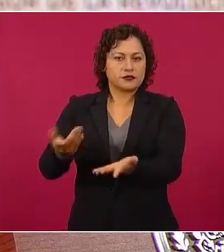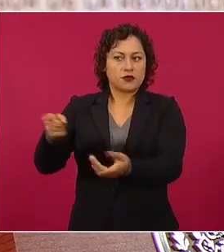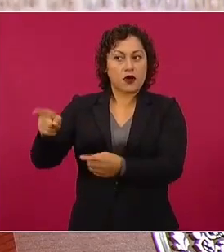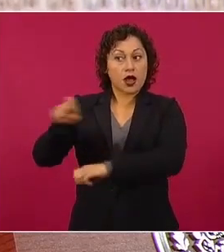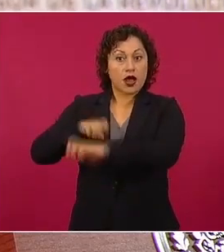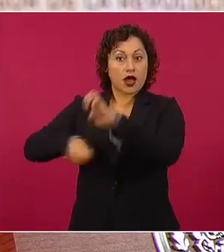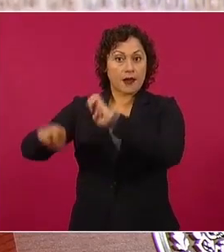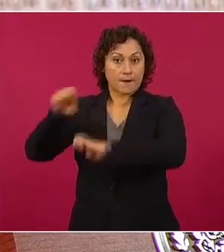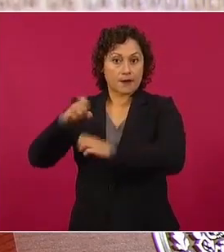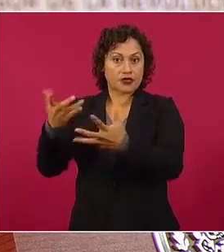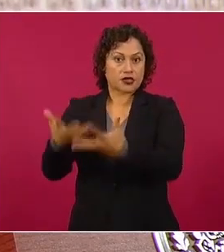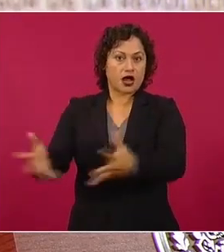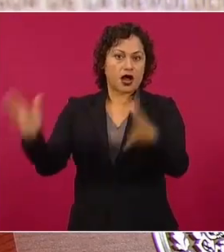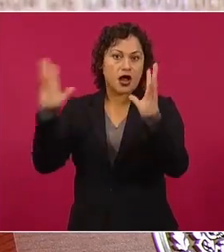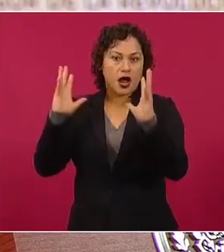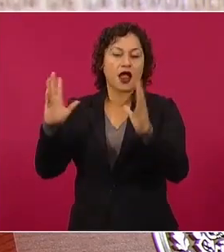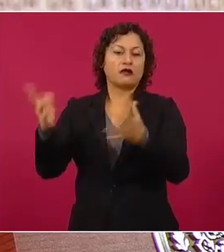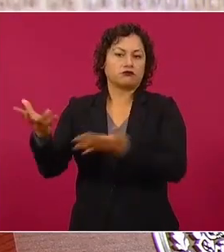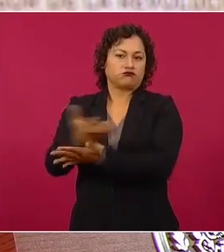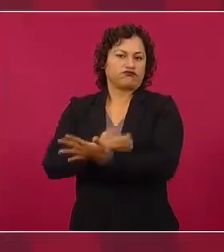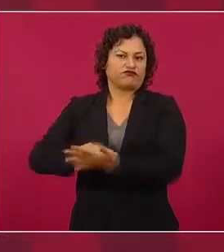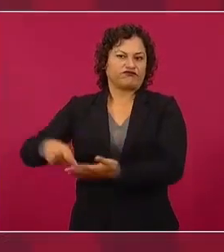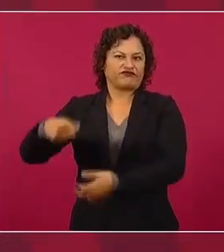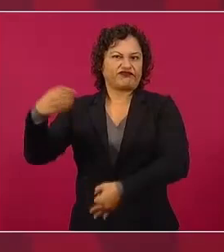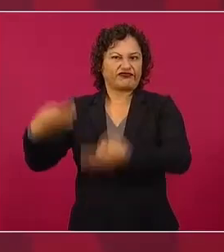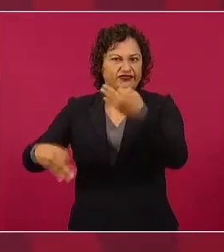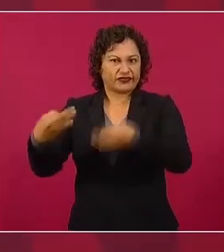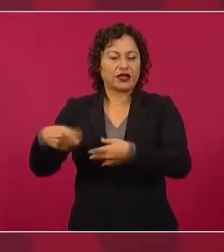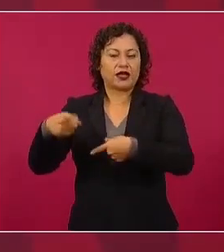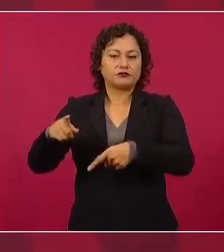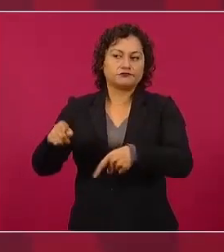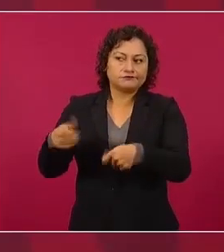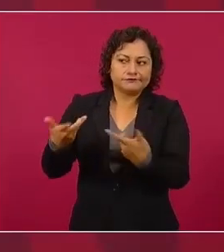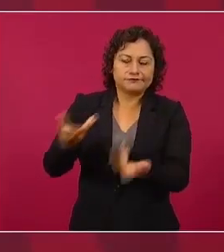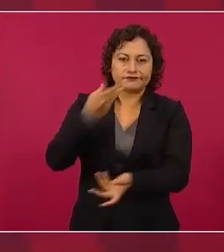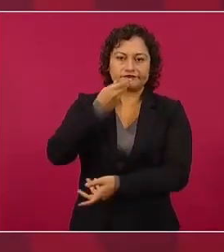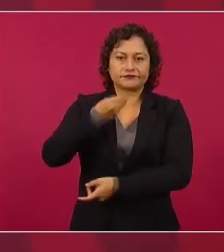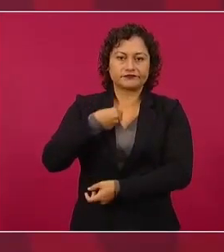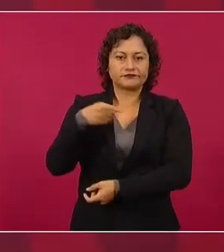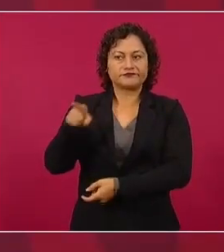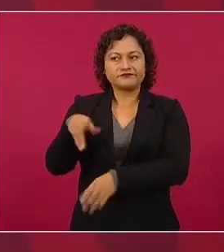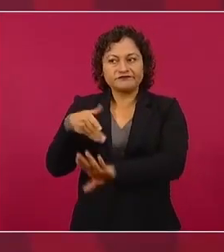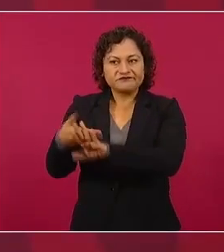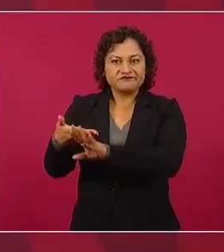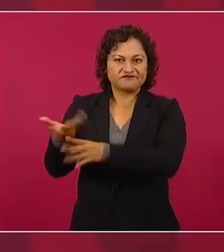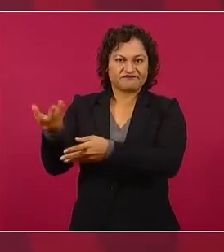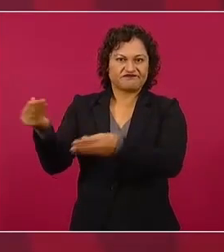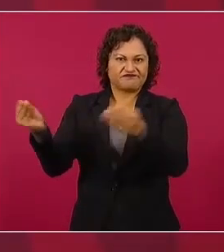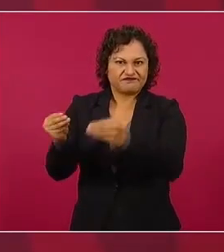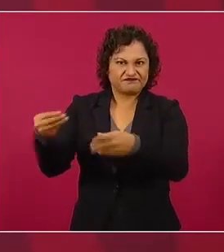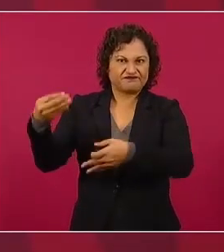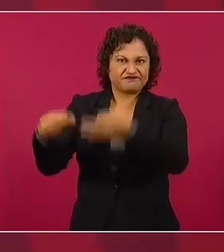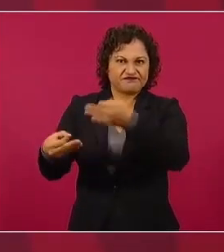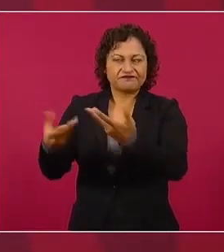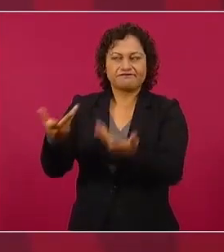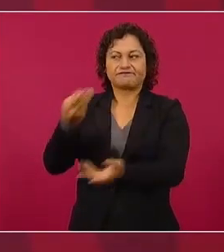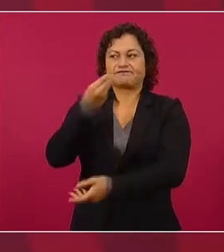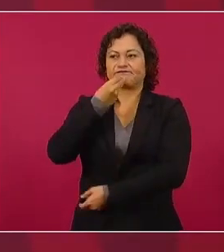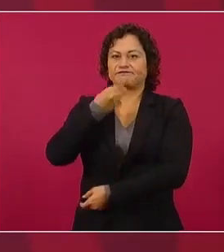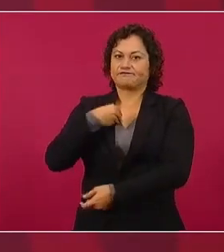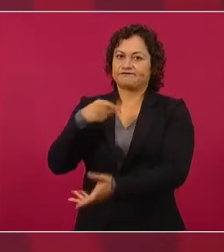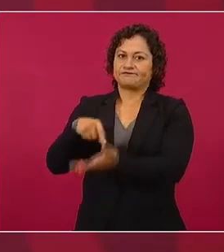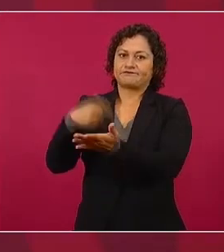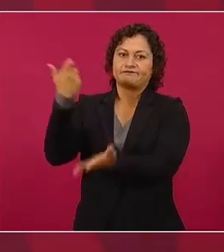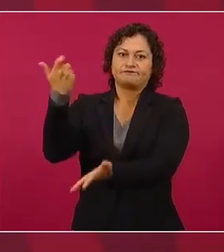grandes empresas o pagarles por daños. Un poco lo de la